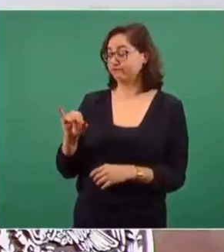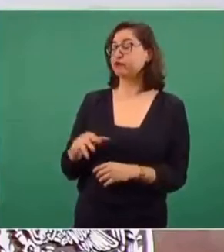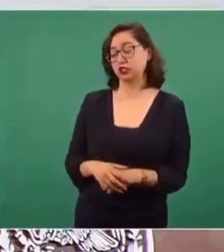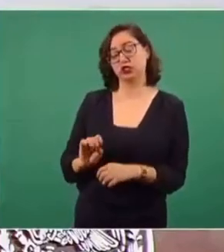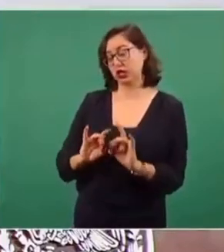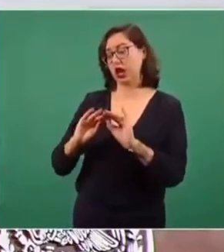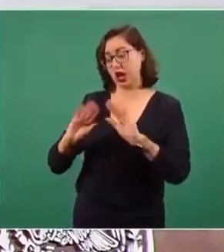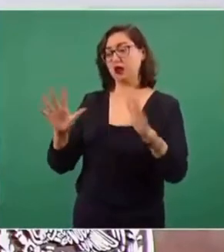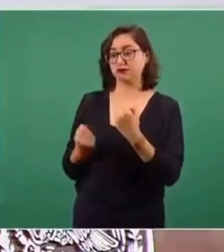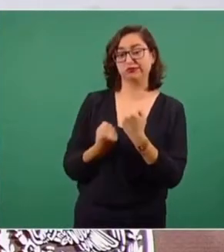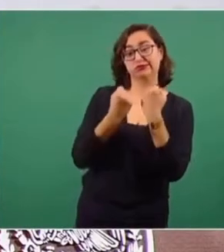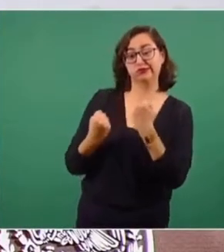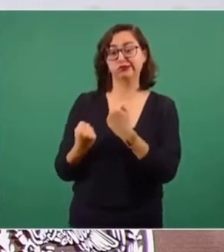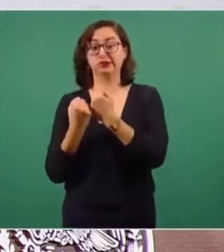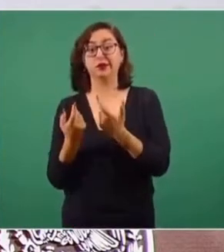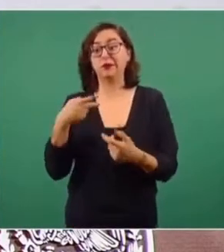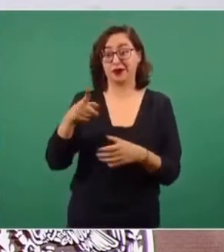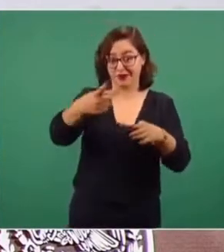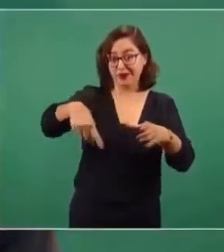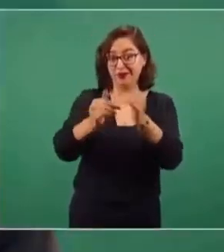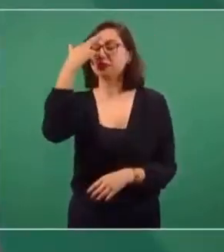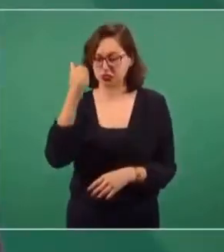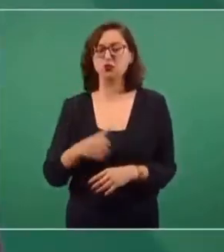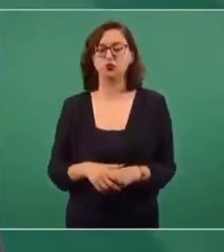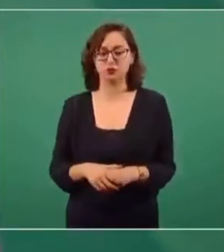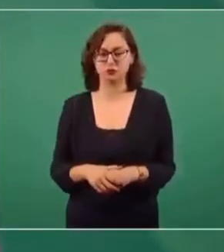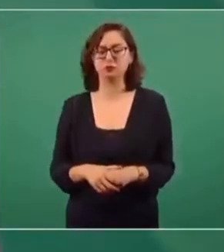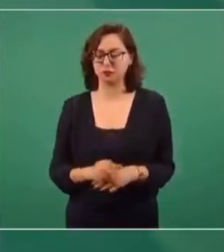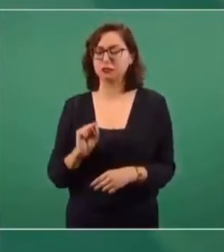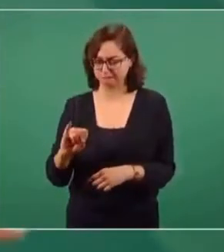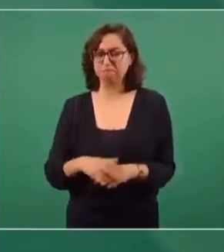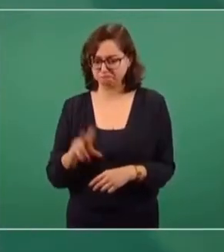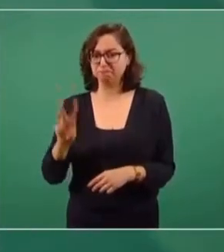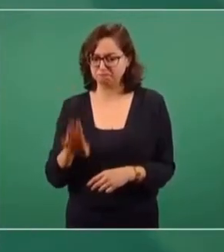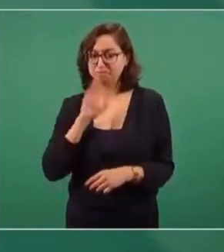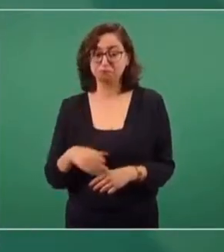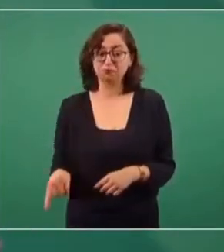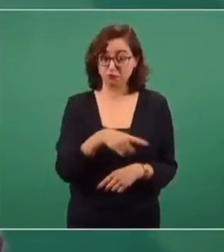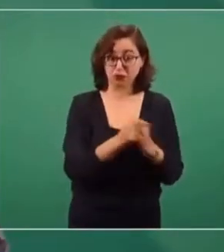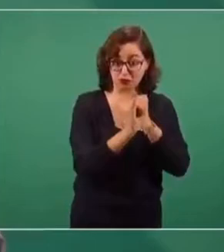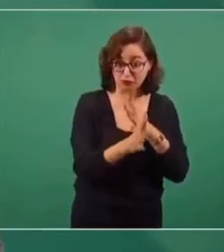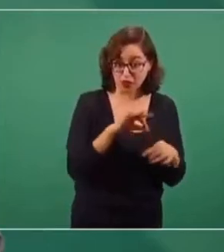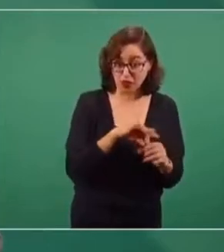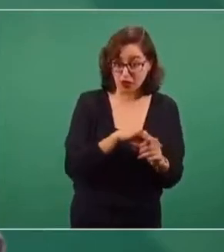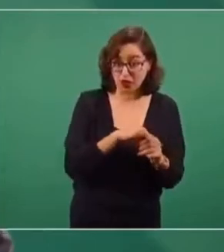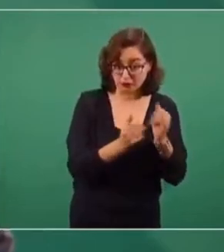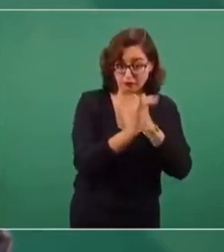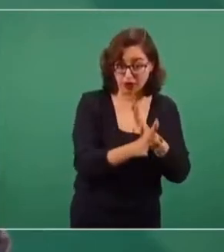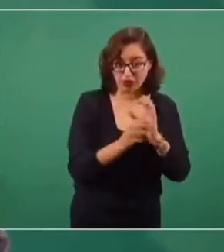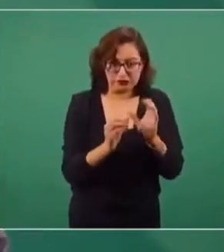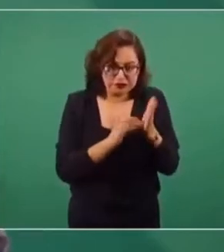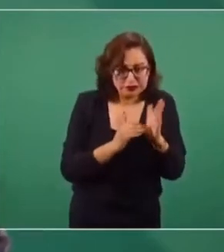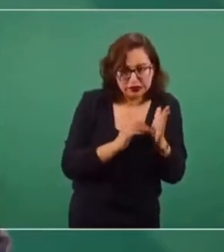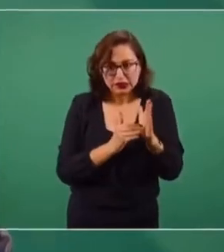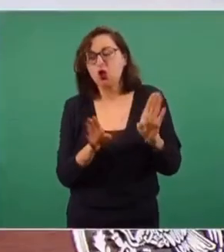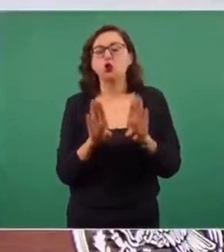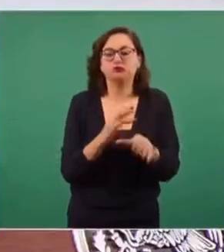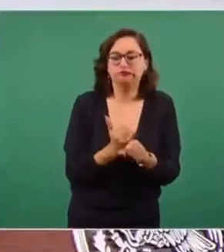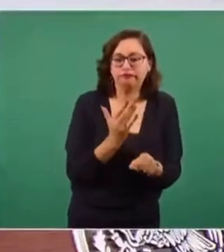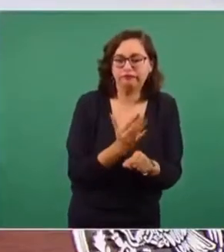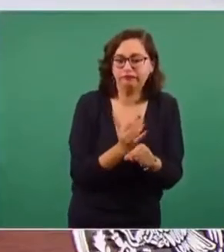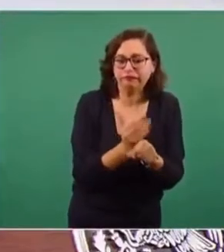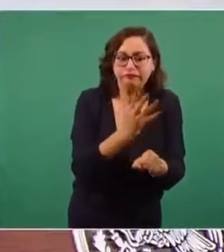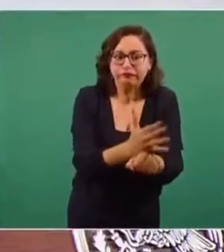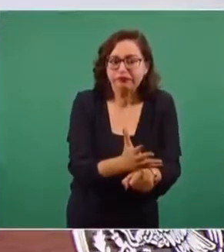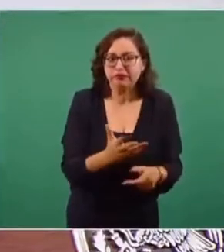el ambiente electoral también los que hacen fraude. ¿Y qué? ¿Los fraudes o el querer impedir por consigna de que no